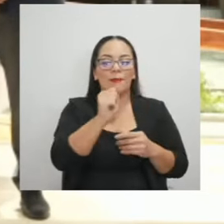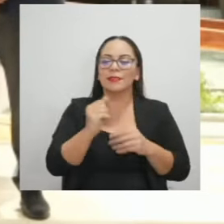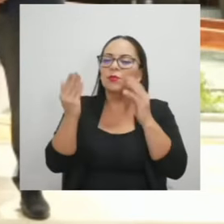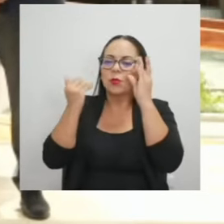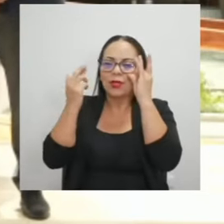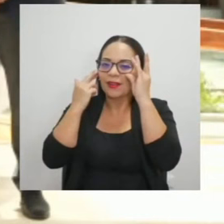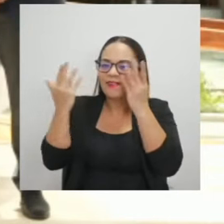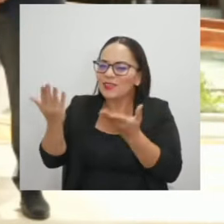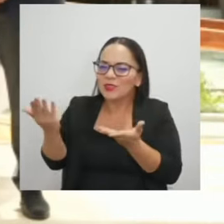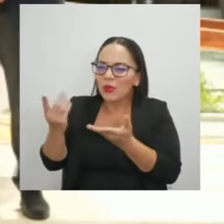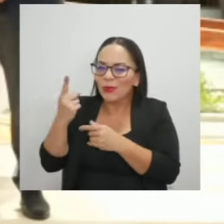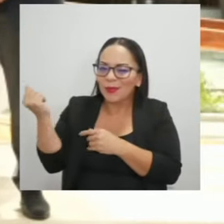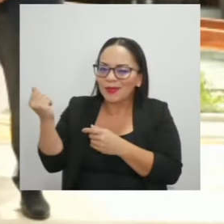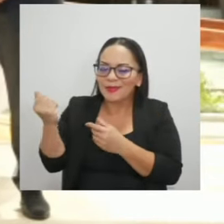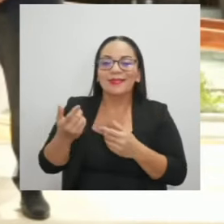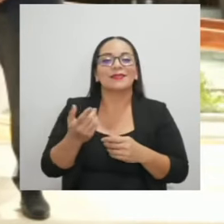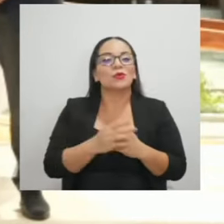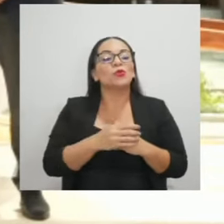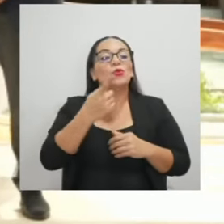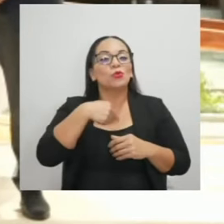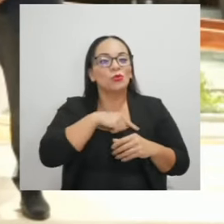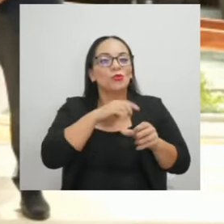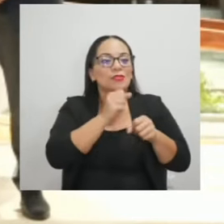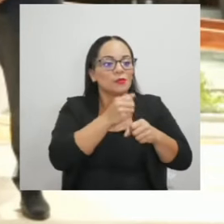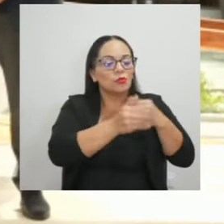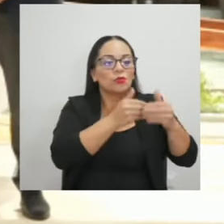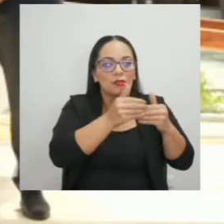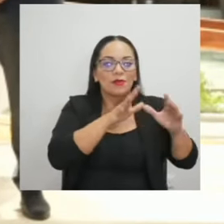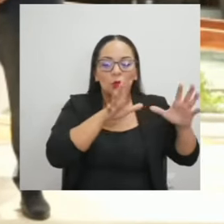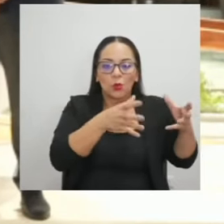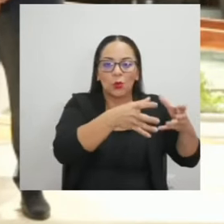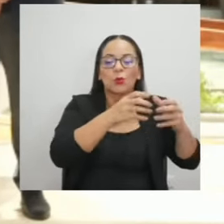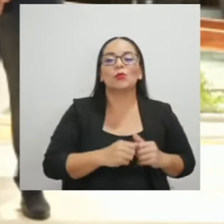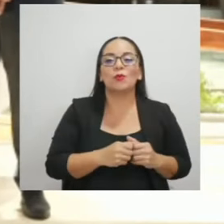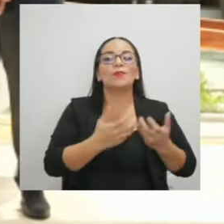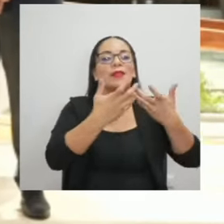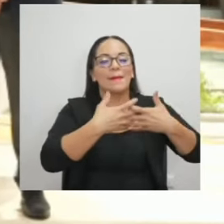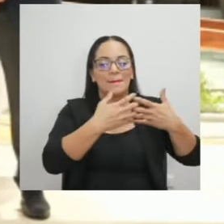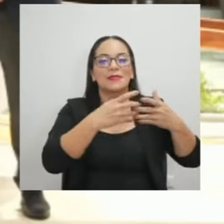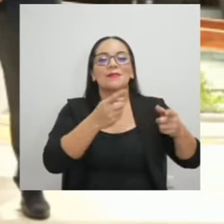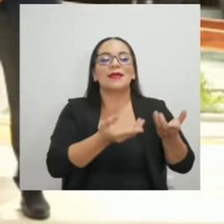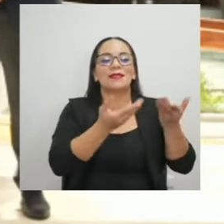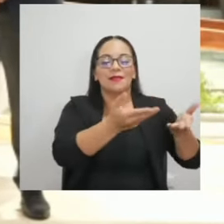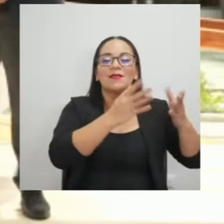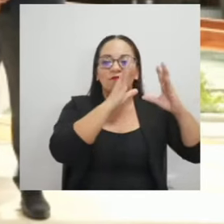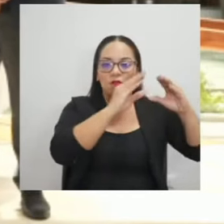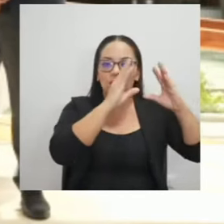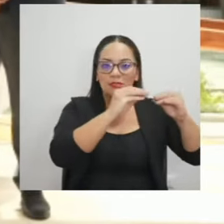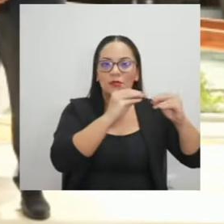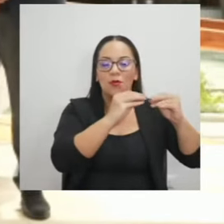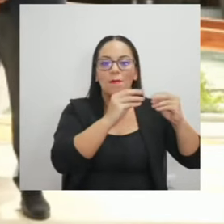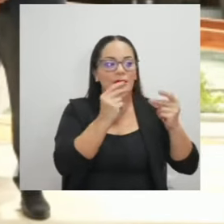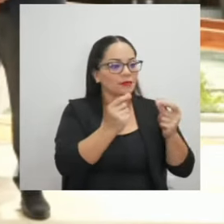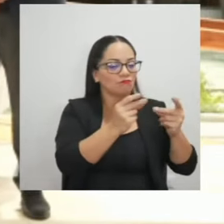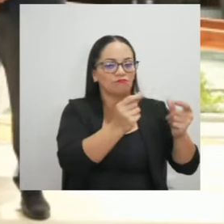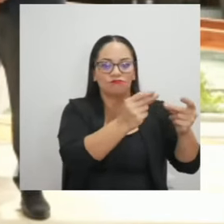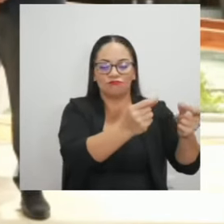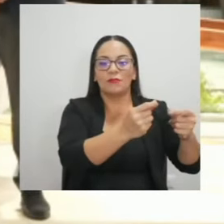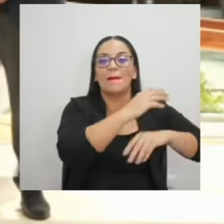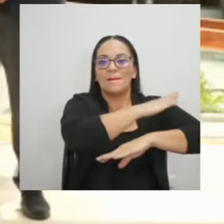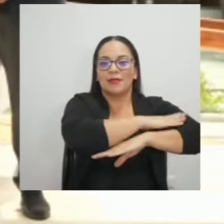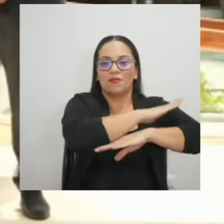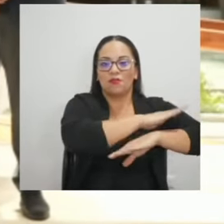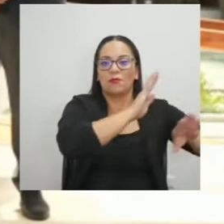Porque hicimos un procedimiento conjunto. Las empresas van a entregar la información de manera ágil en una plataforma digital,